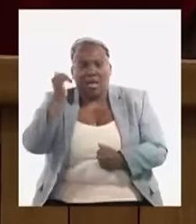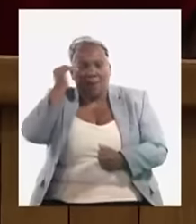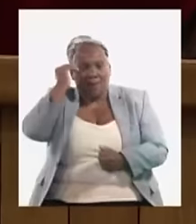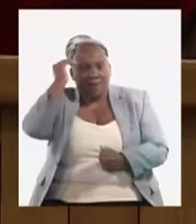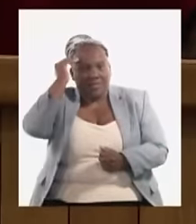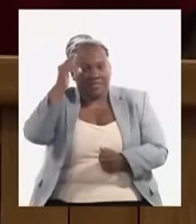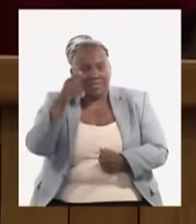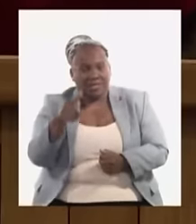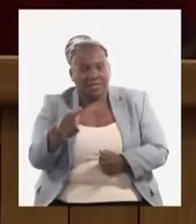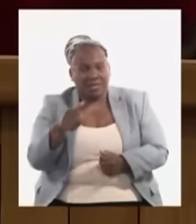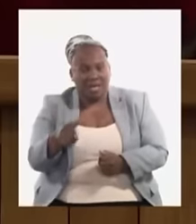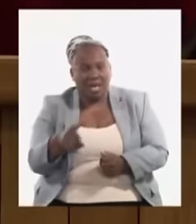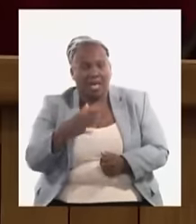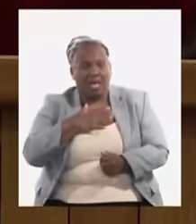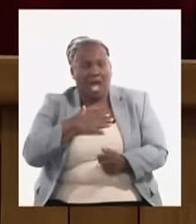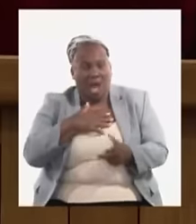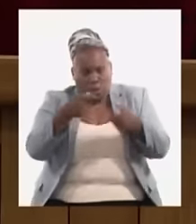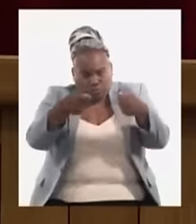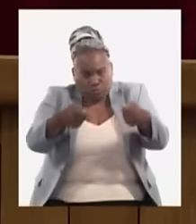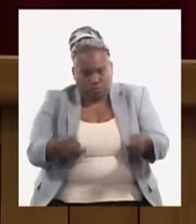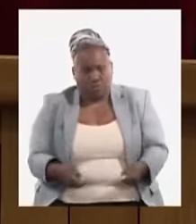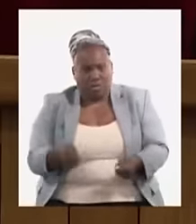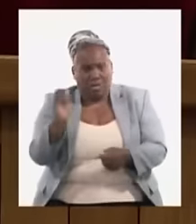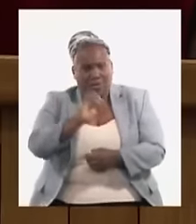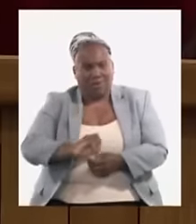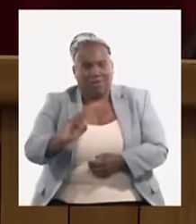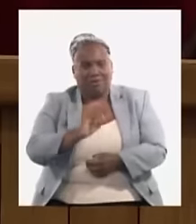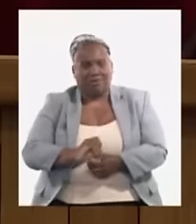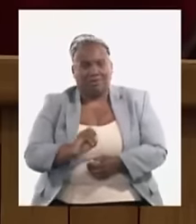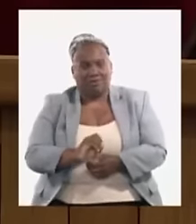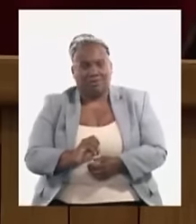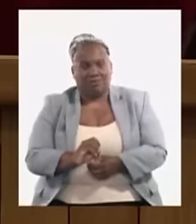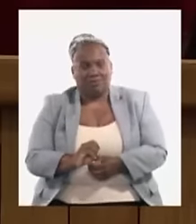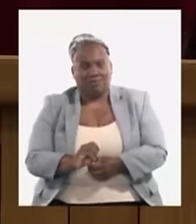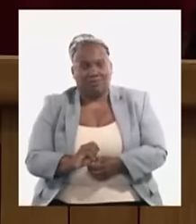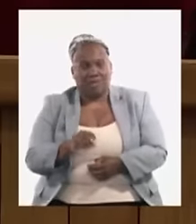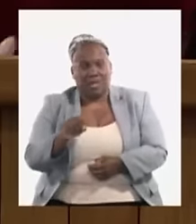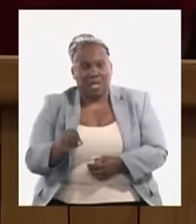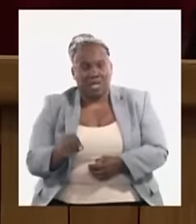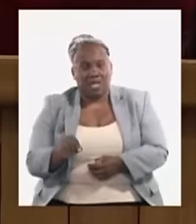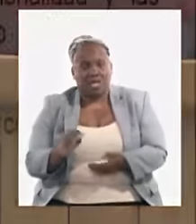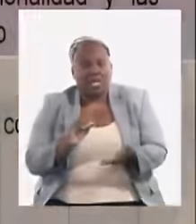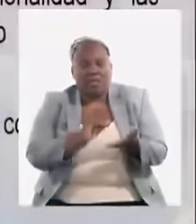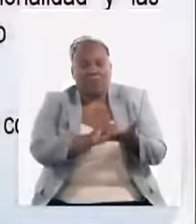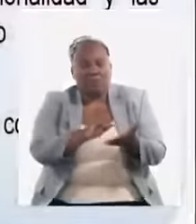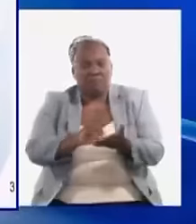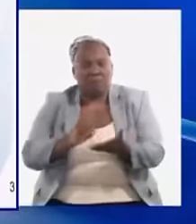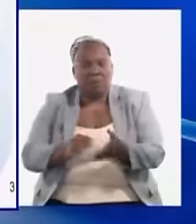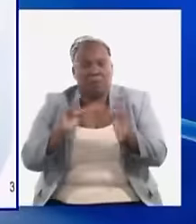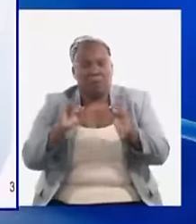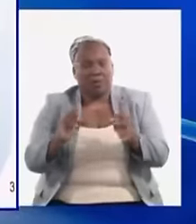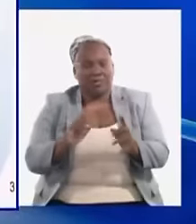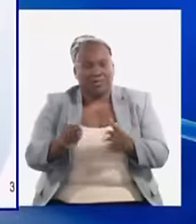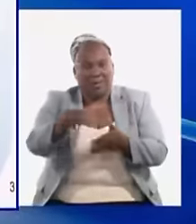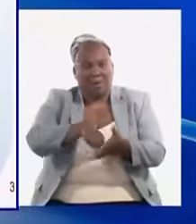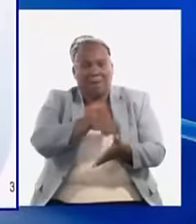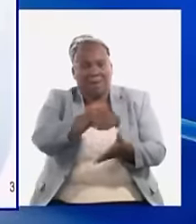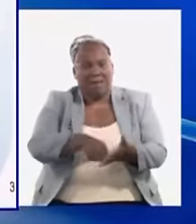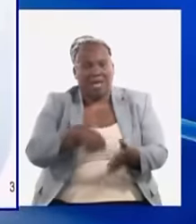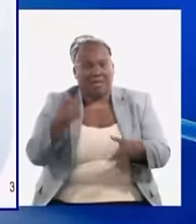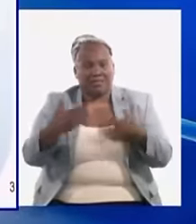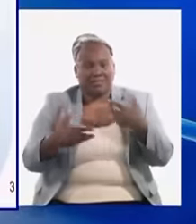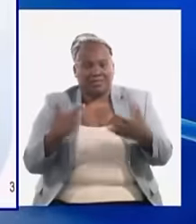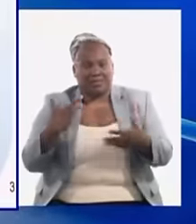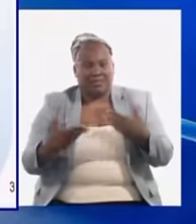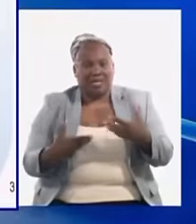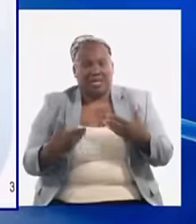en ejercer esa autoridad que tienen esos organismos, en la implantación de políticas, planes y actividades sobre